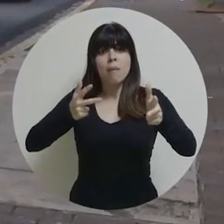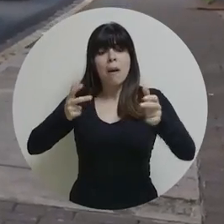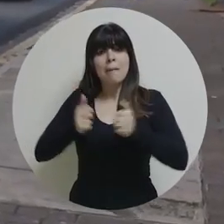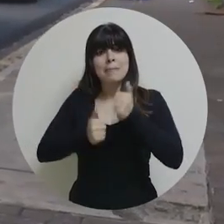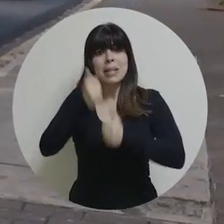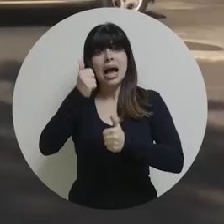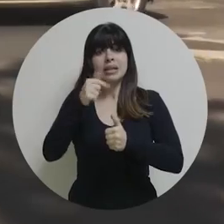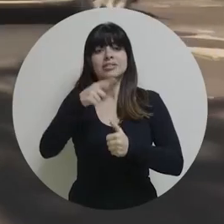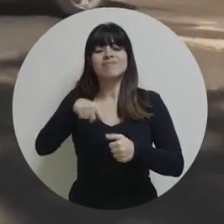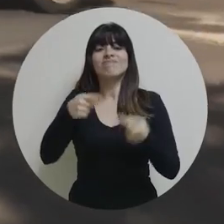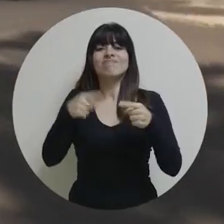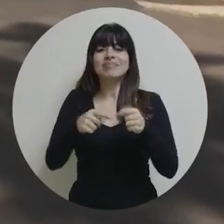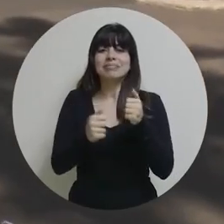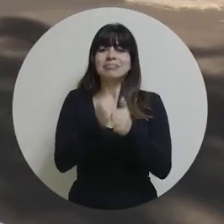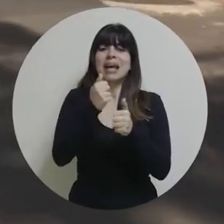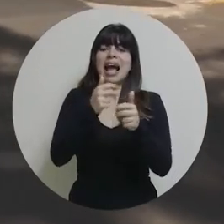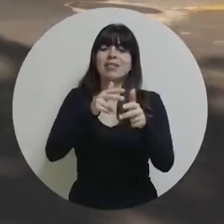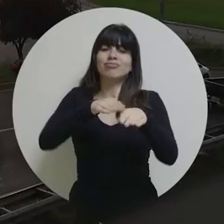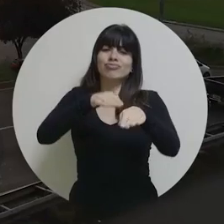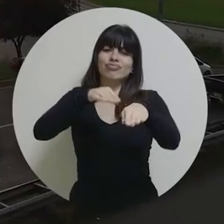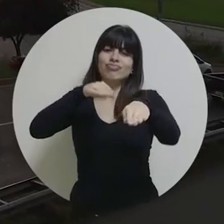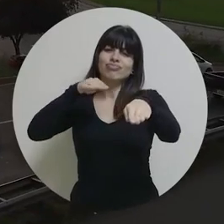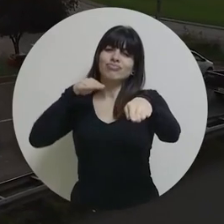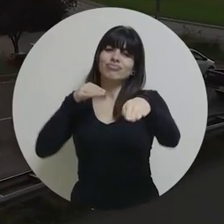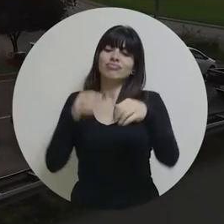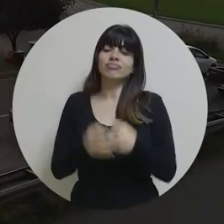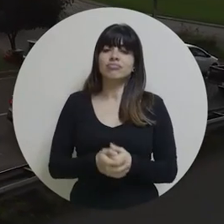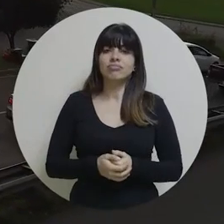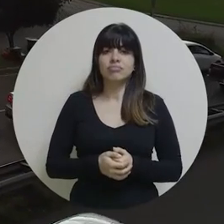aumenta y esto provoca mayor congestionamiento vial.